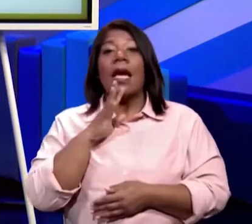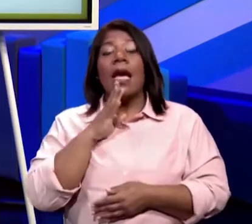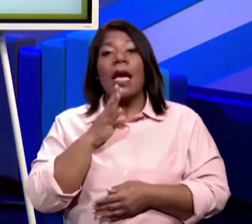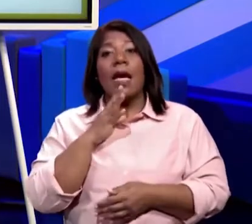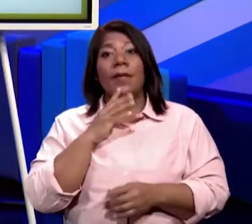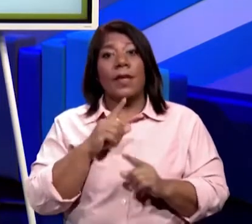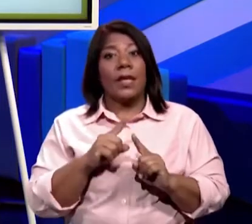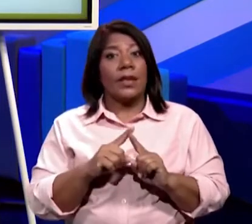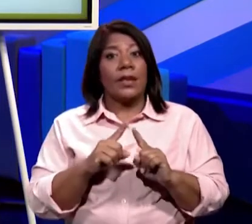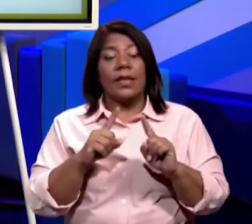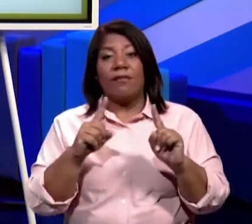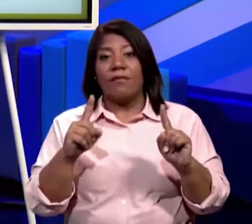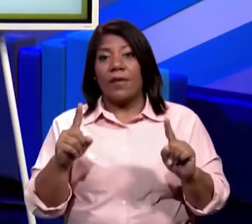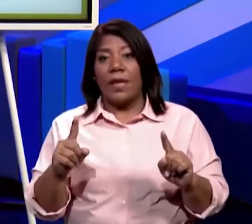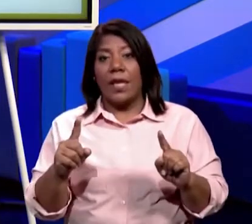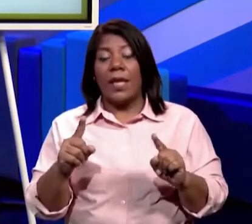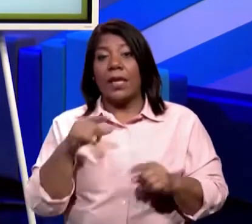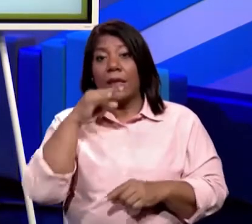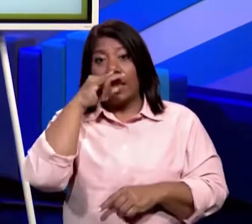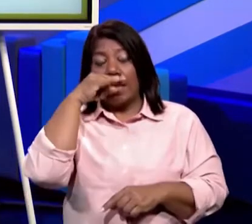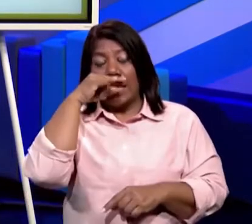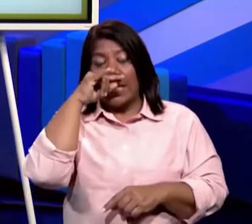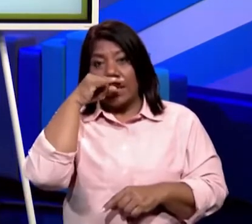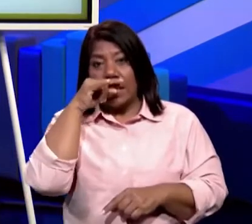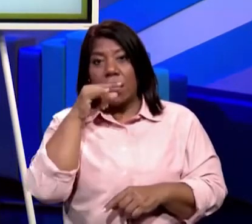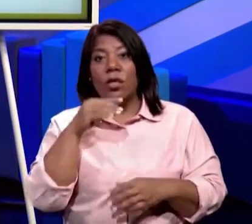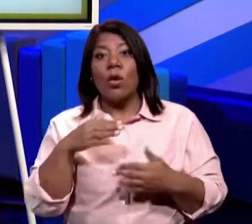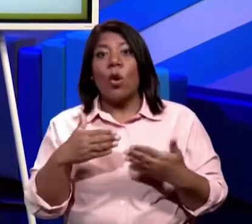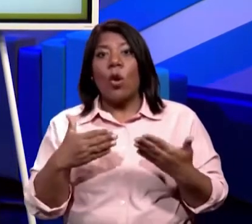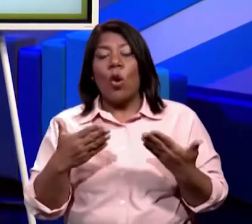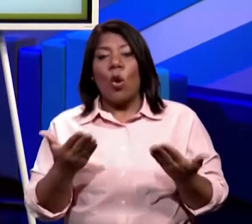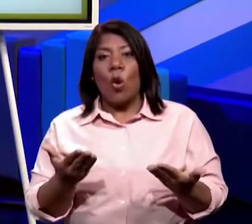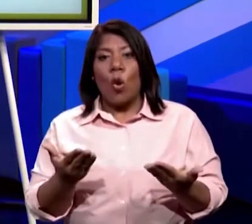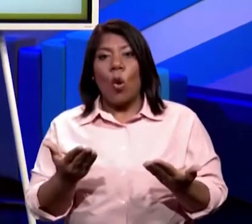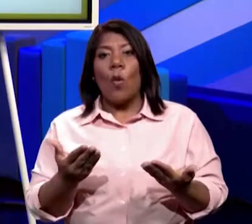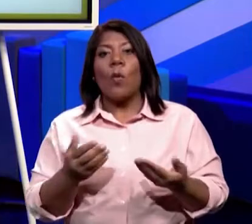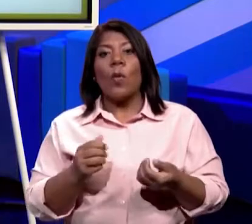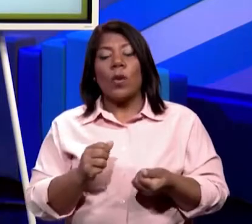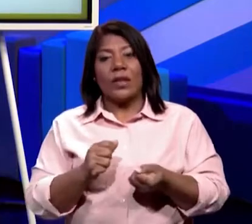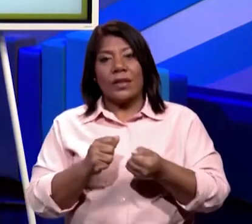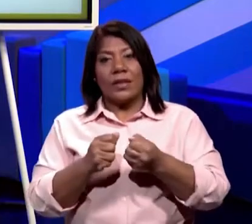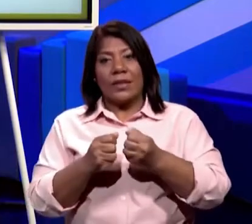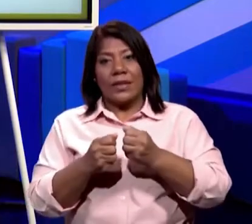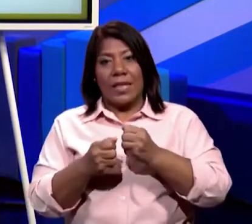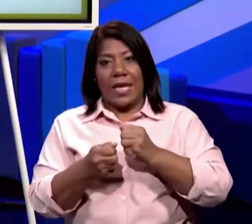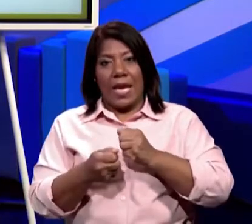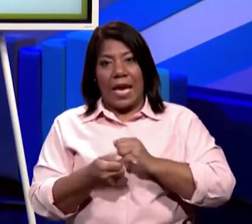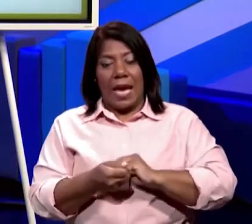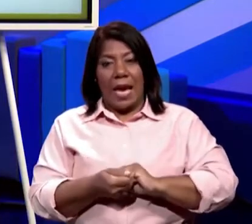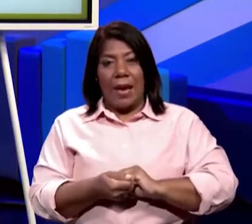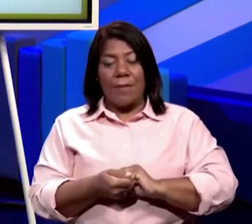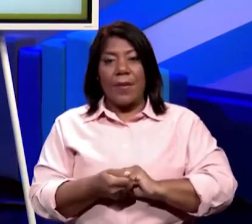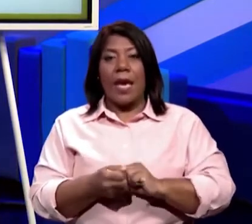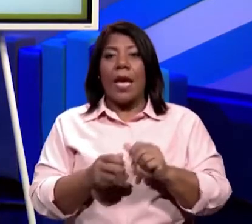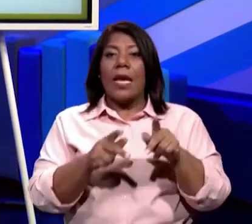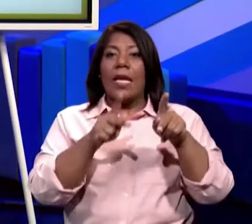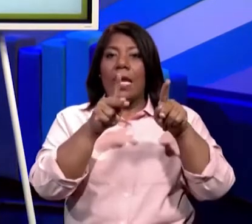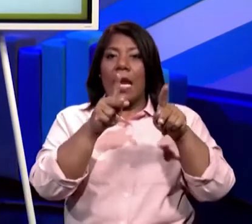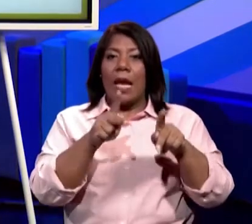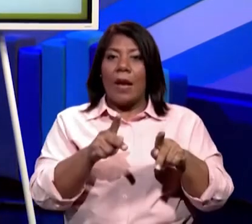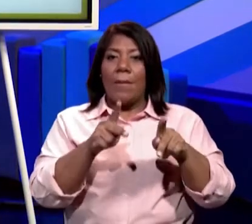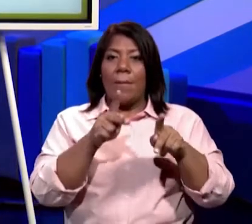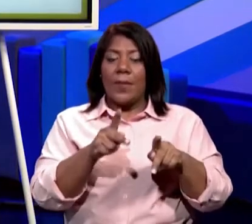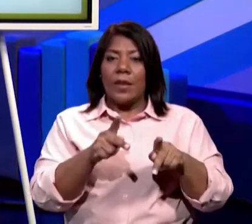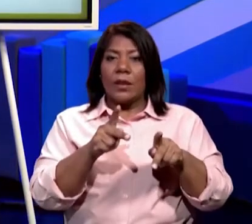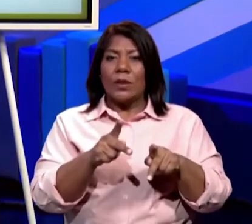Carlos y ahí vemos la transformación del buen ciudadano. Cuando una persona le hace un